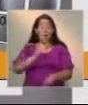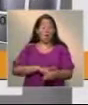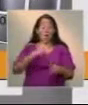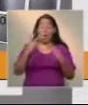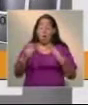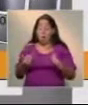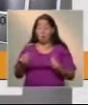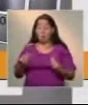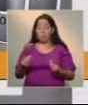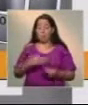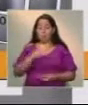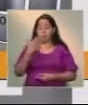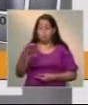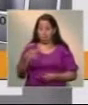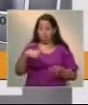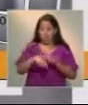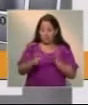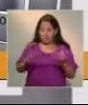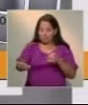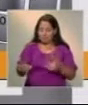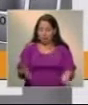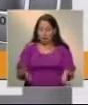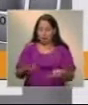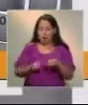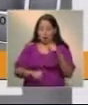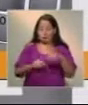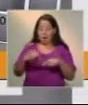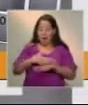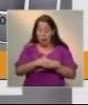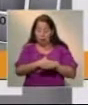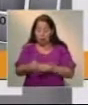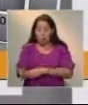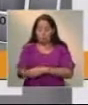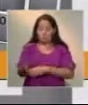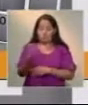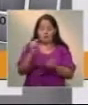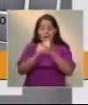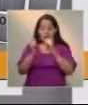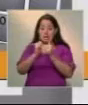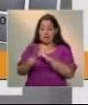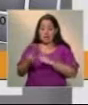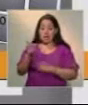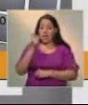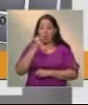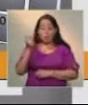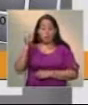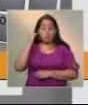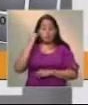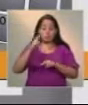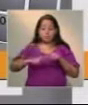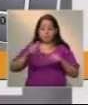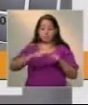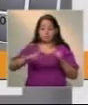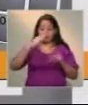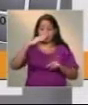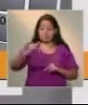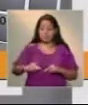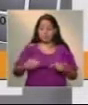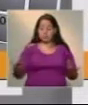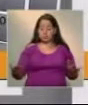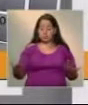cómo es posible que se pueda colocar en la puerta de un gimnasio donde están haciendo gimnasia rítmica, niños y niños